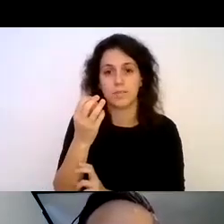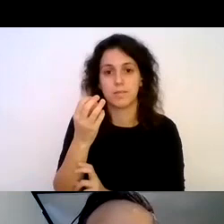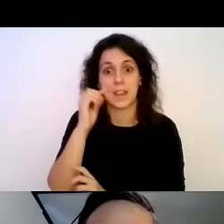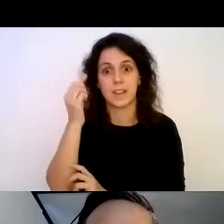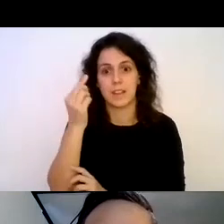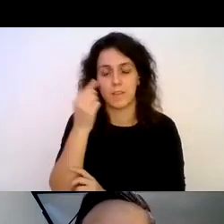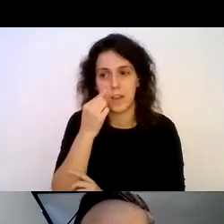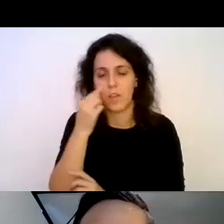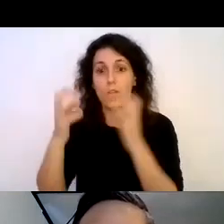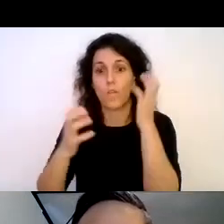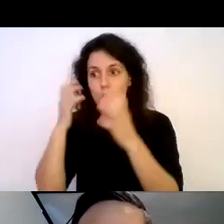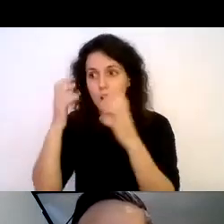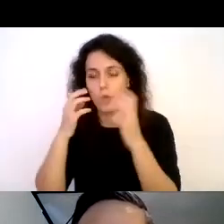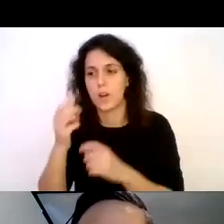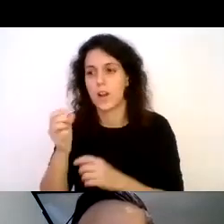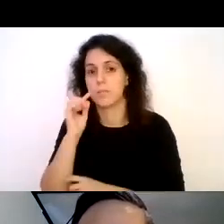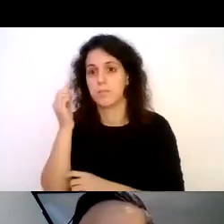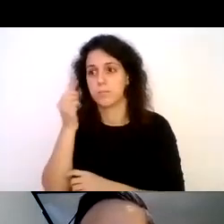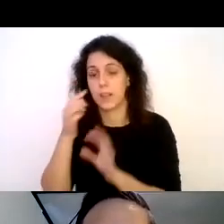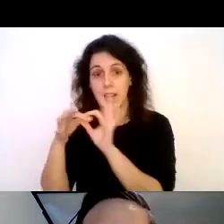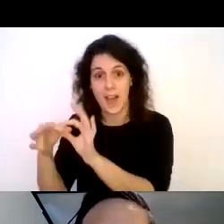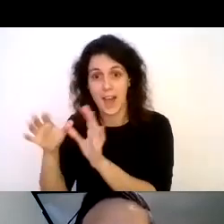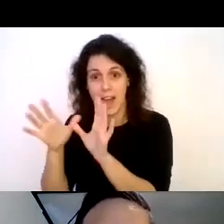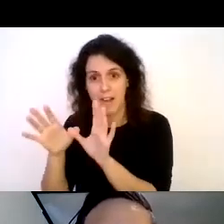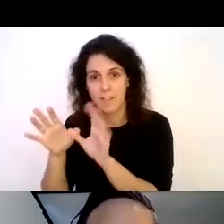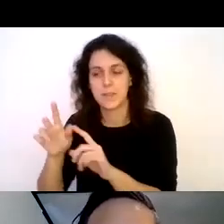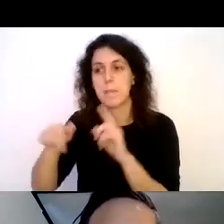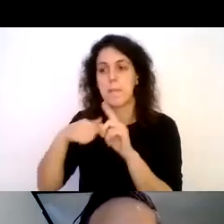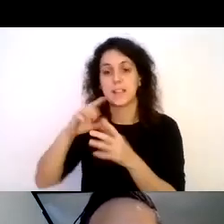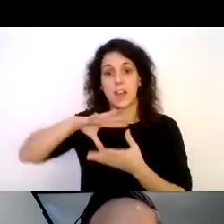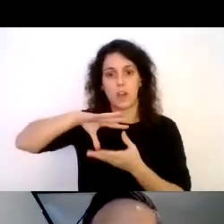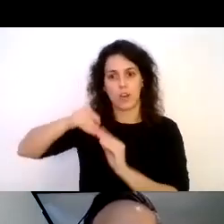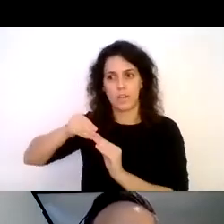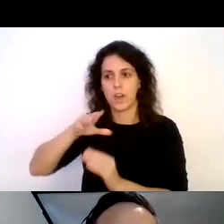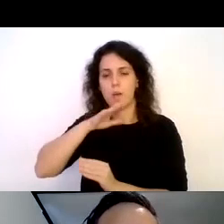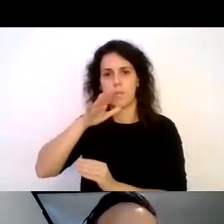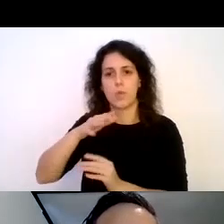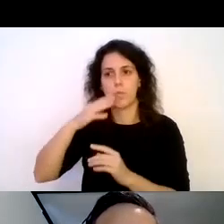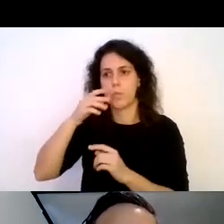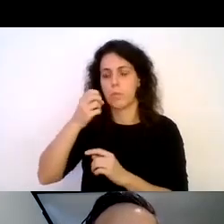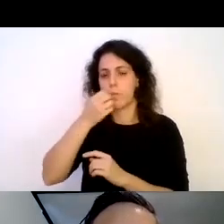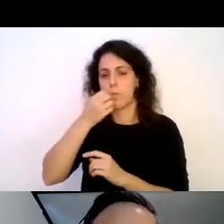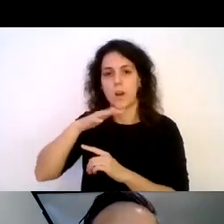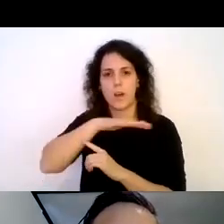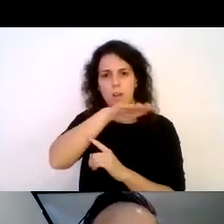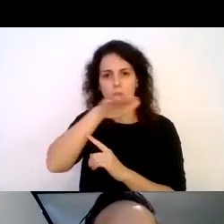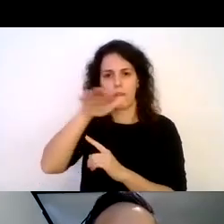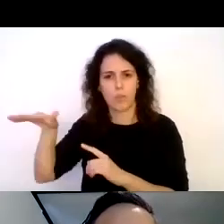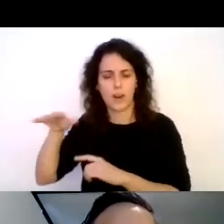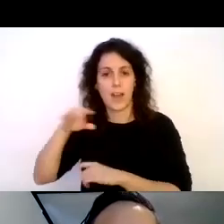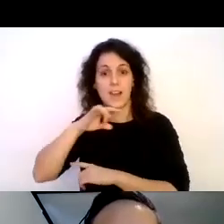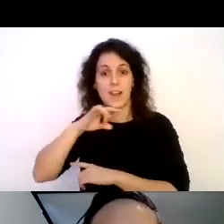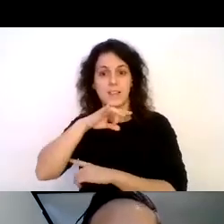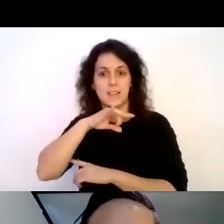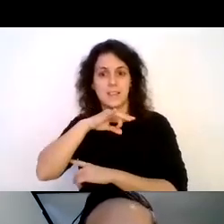de fauna correspondiente a las aves y de geografía, ya que se tiene una buena panorámica de la precordillera de Santiago y de la